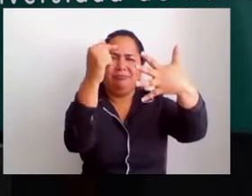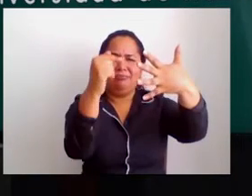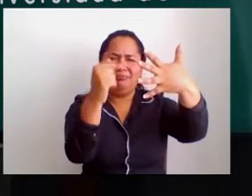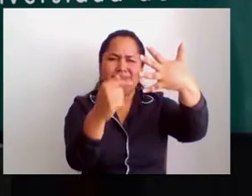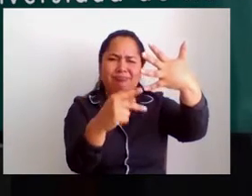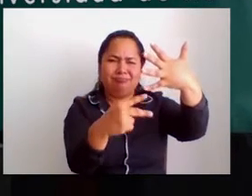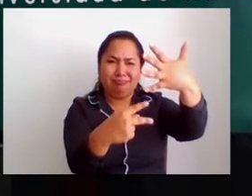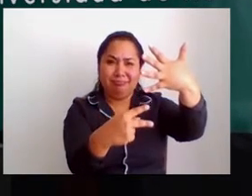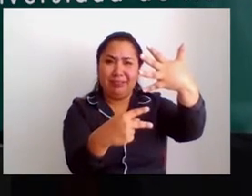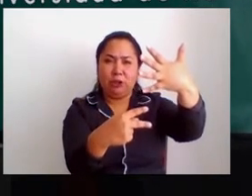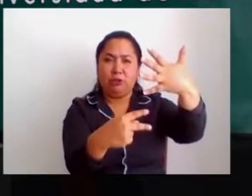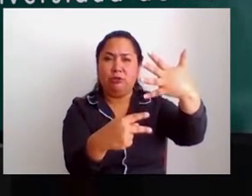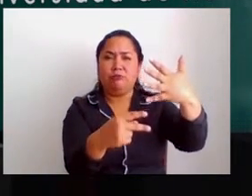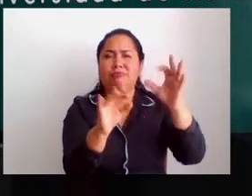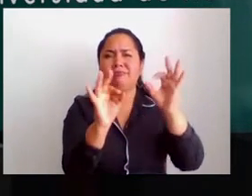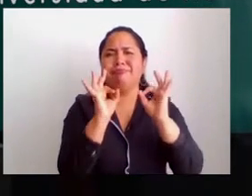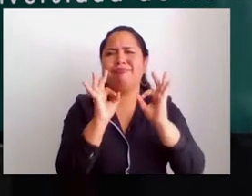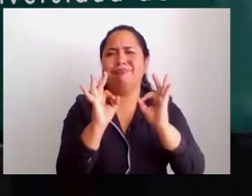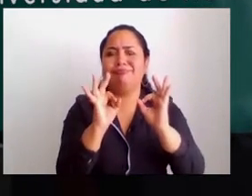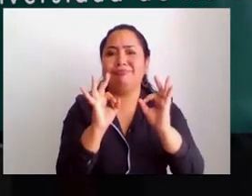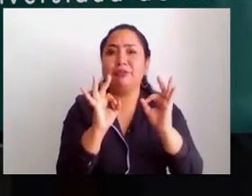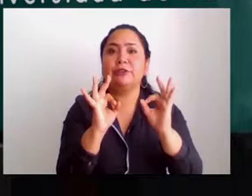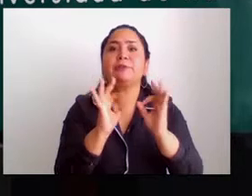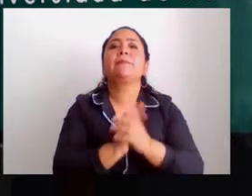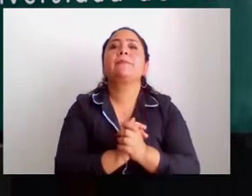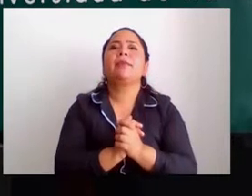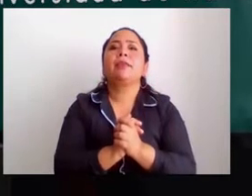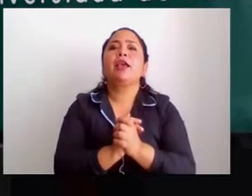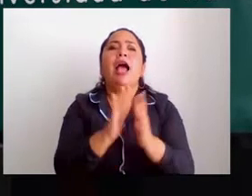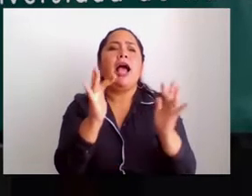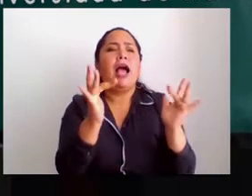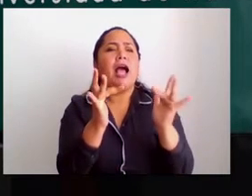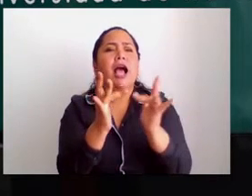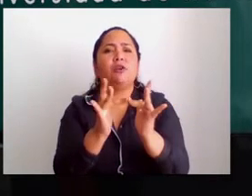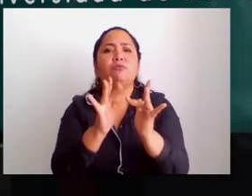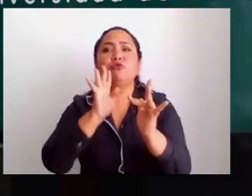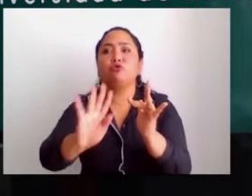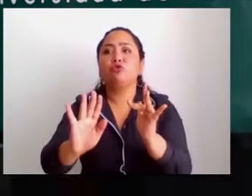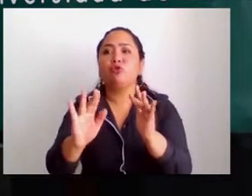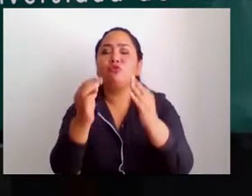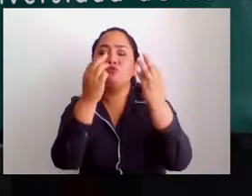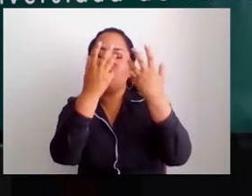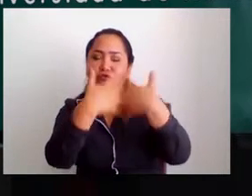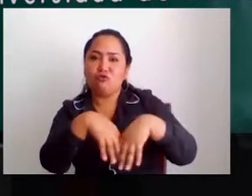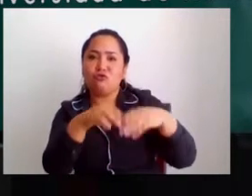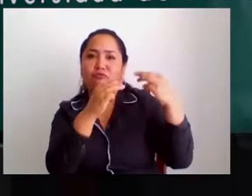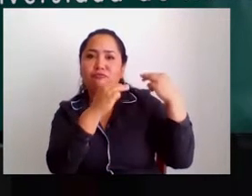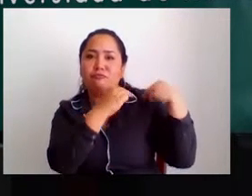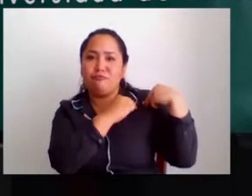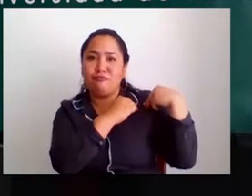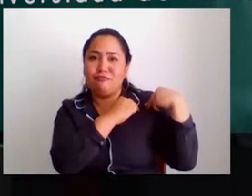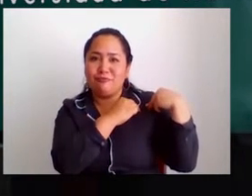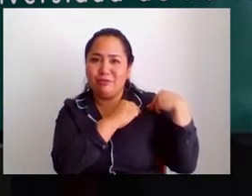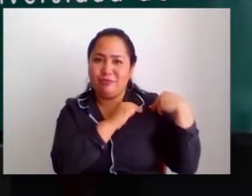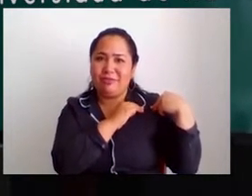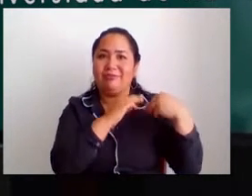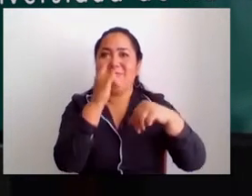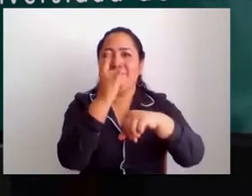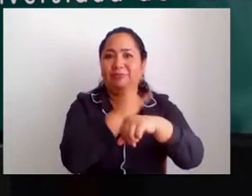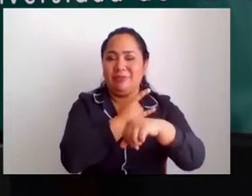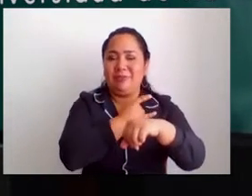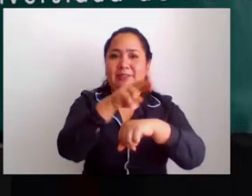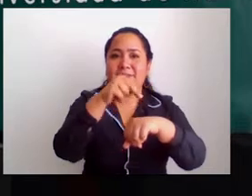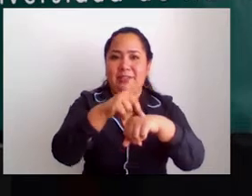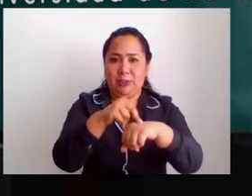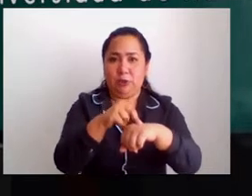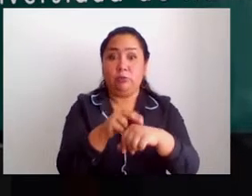los cuales están muy bien articulados con el desarrollo de las funciones misionales, un énfasis en